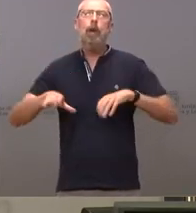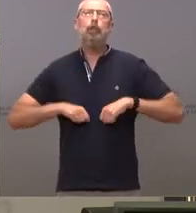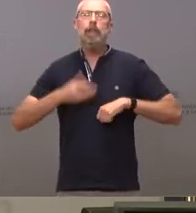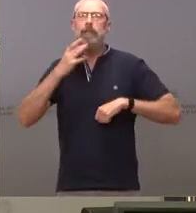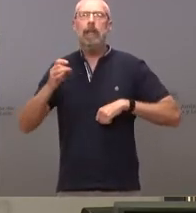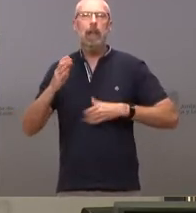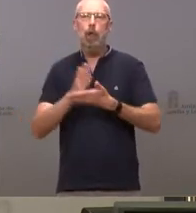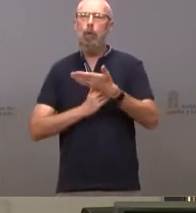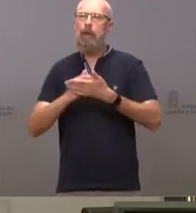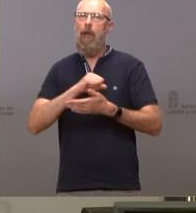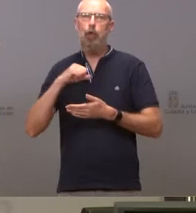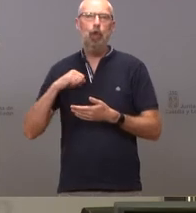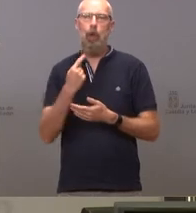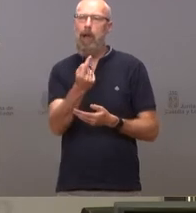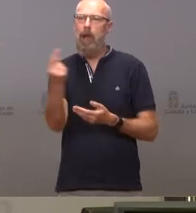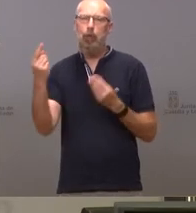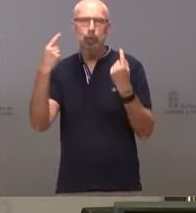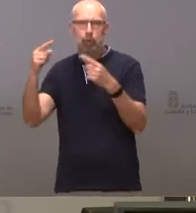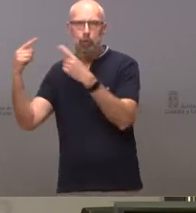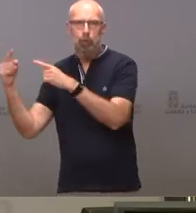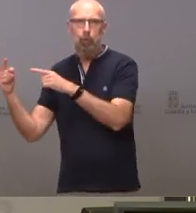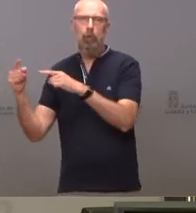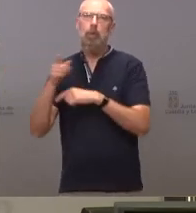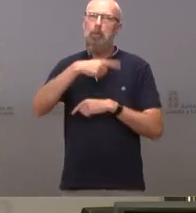autónomas algo que ustedes no han compartido